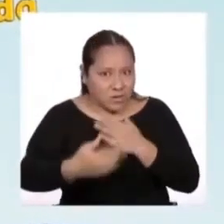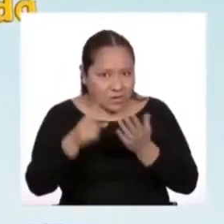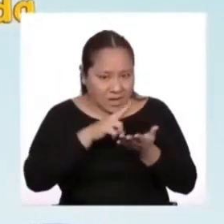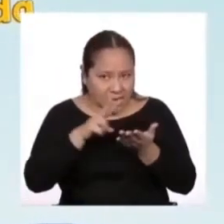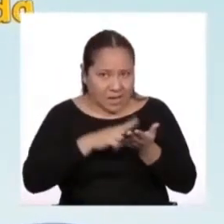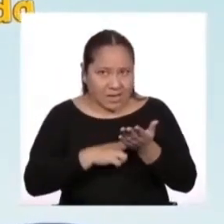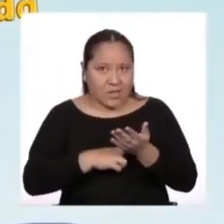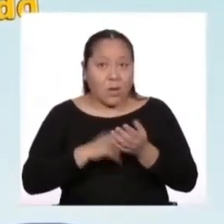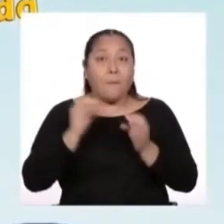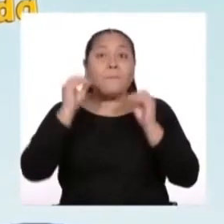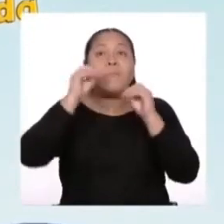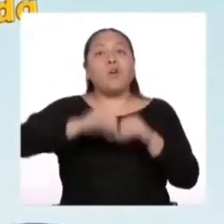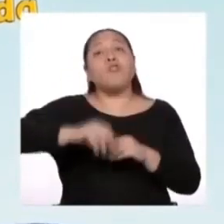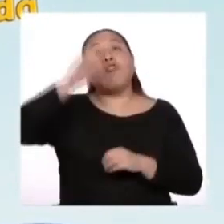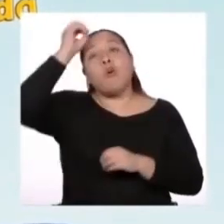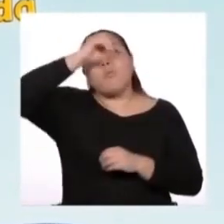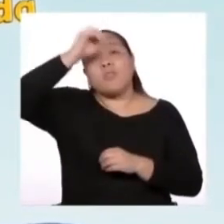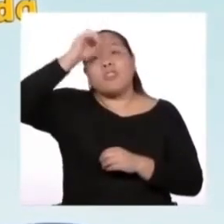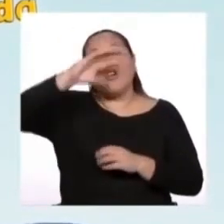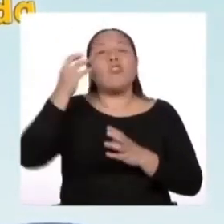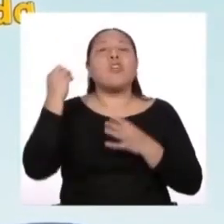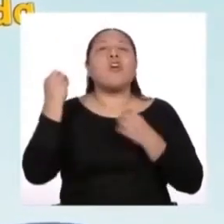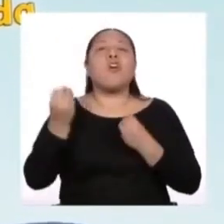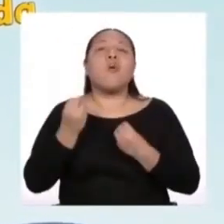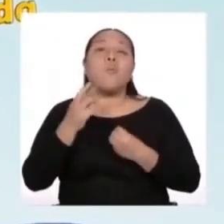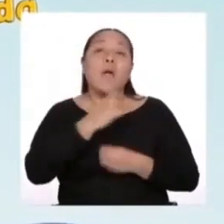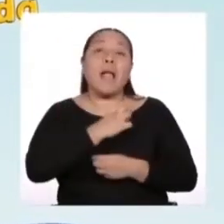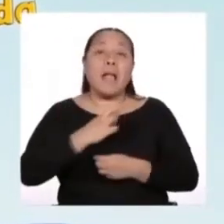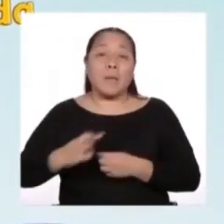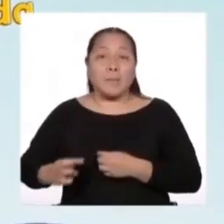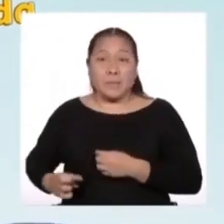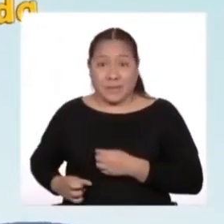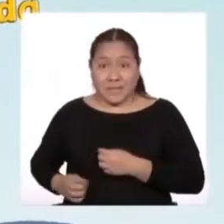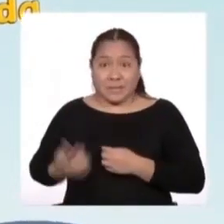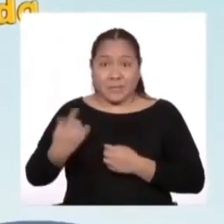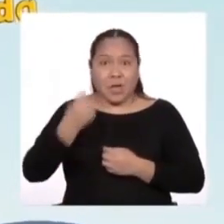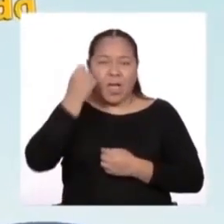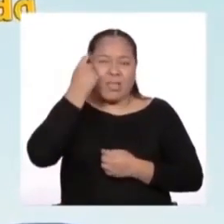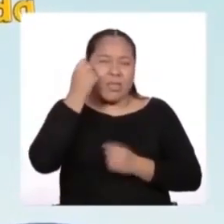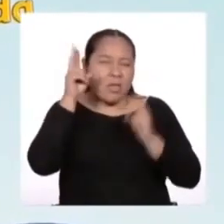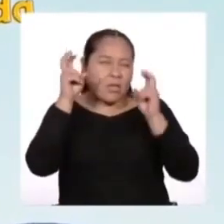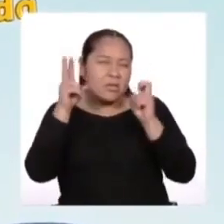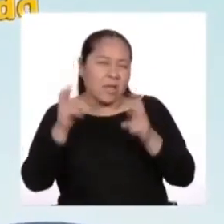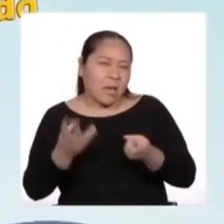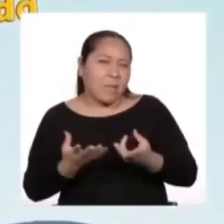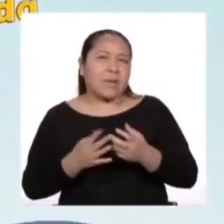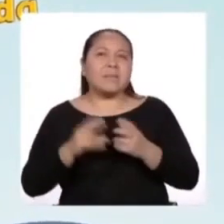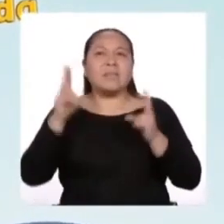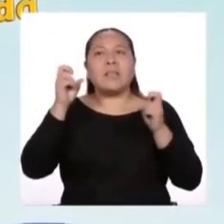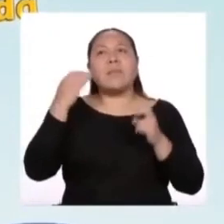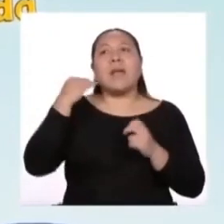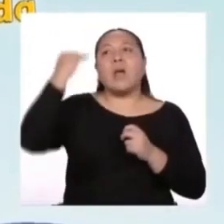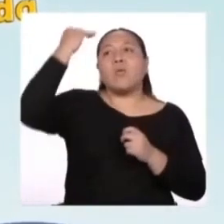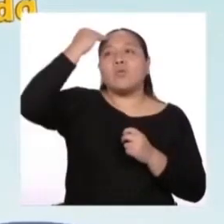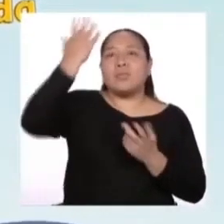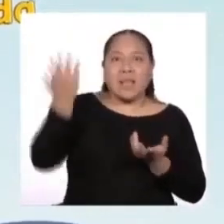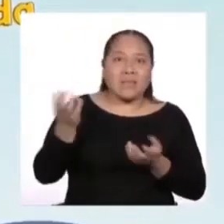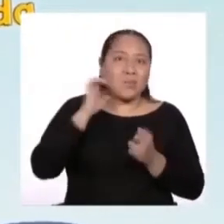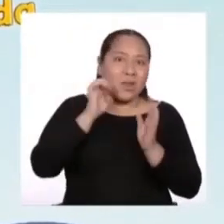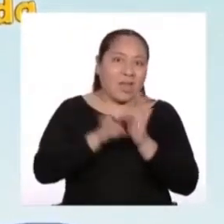quiero que elaboren un comentario acerca de la manera en la cual el principito entendía los temas como la adultez.